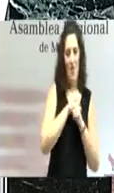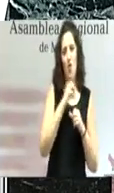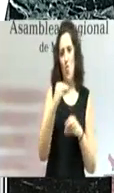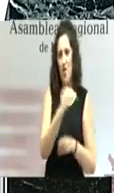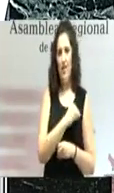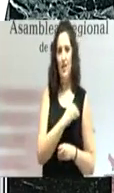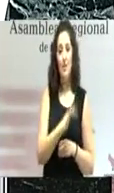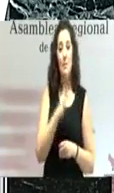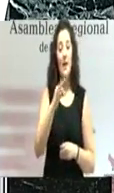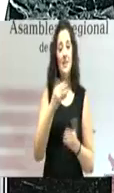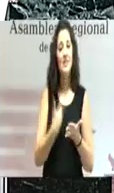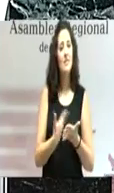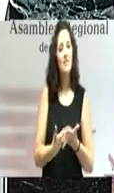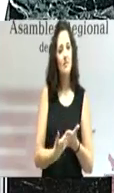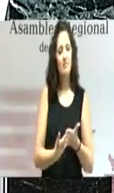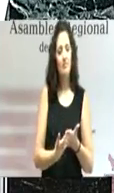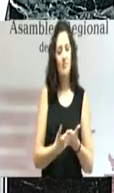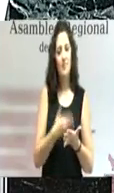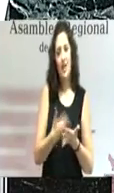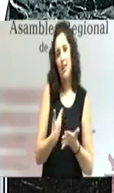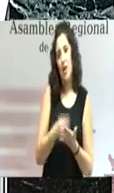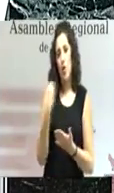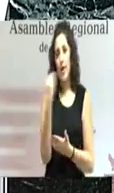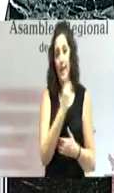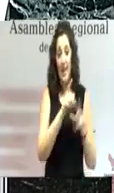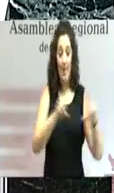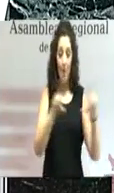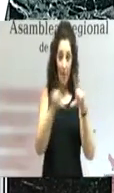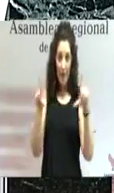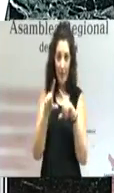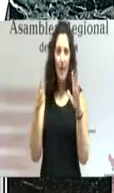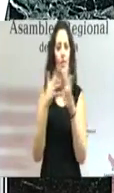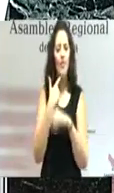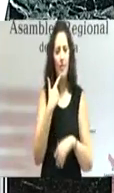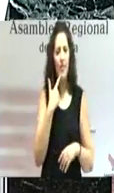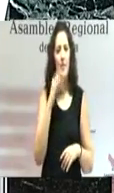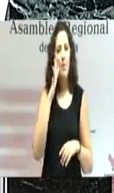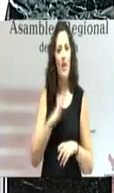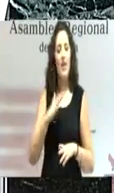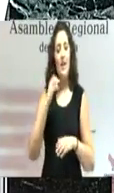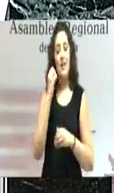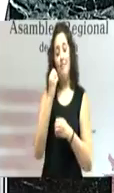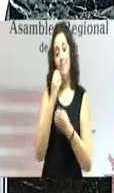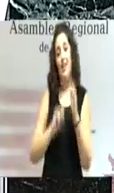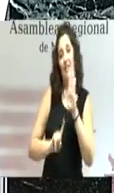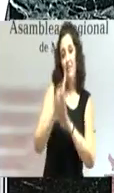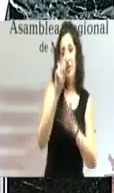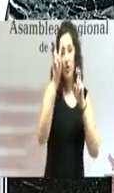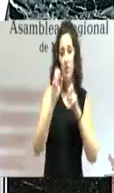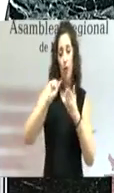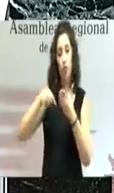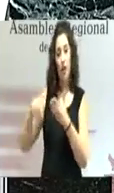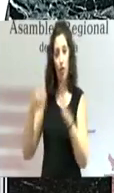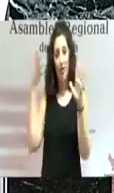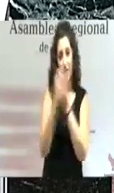incentivos de la garantía juvenil para las empresas hacen que el ritmo de crecimiento de la contratación indefinida entre los jóvenes